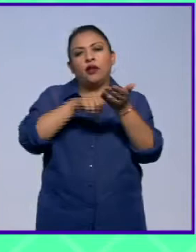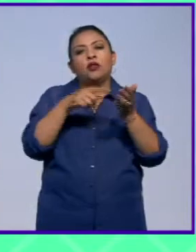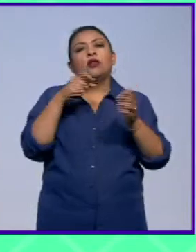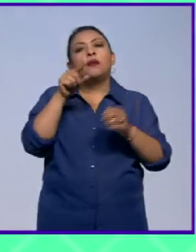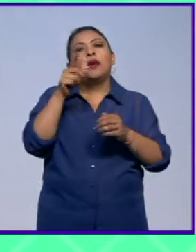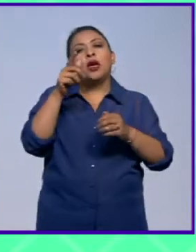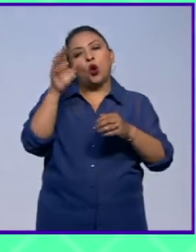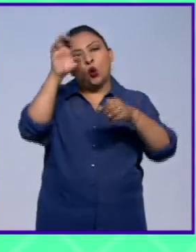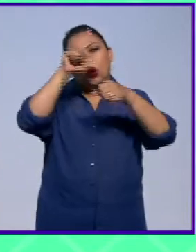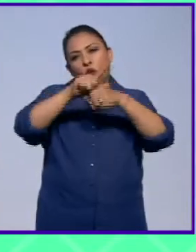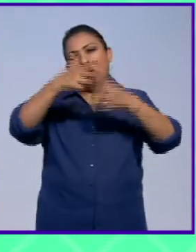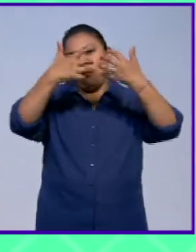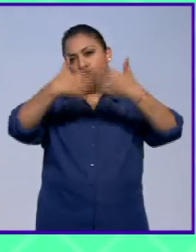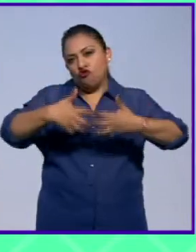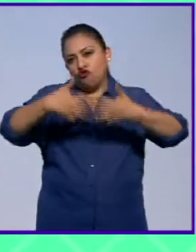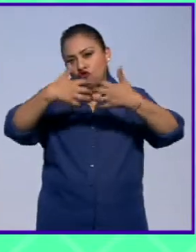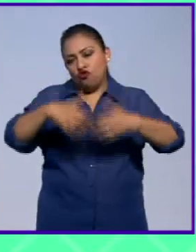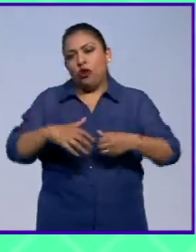industrias culturales